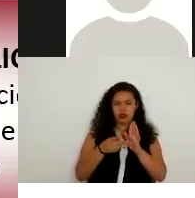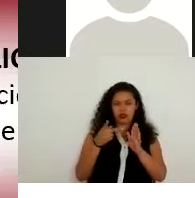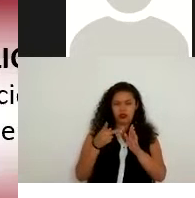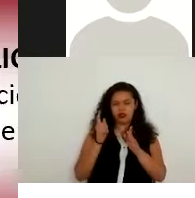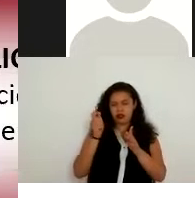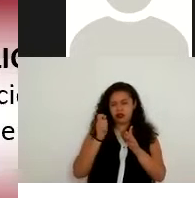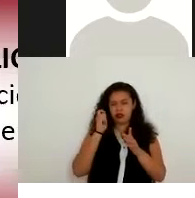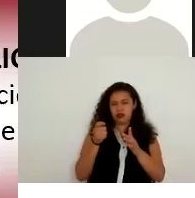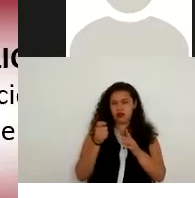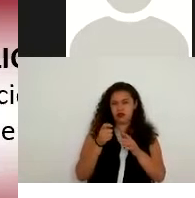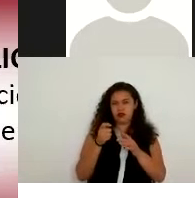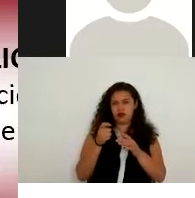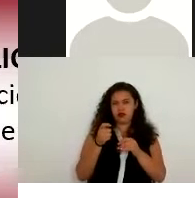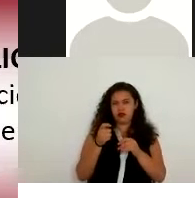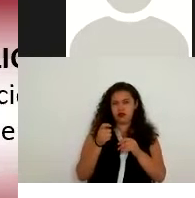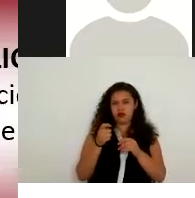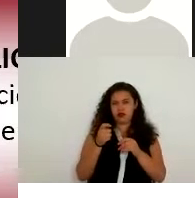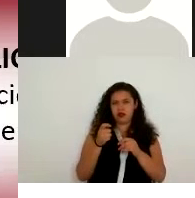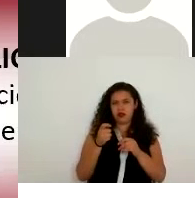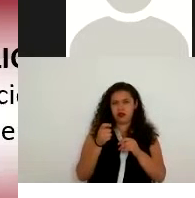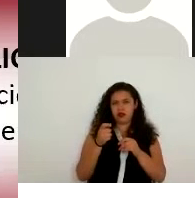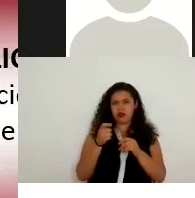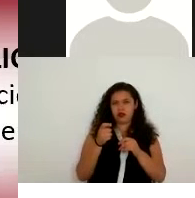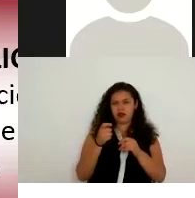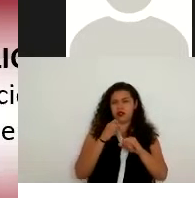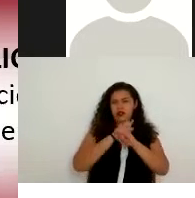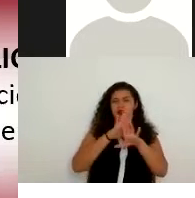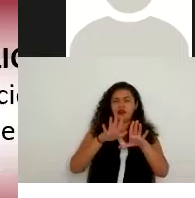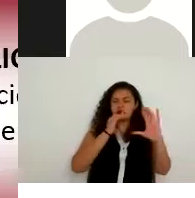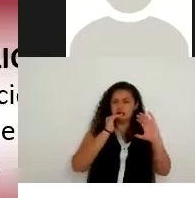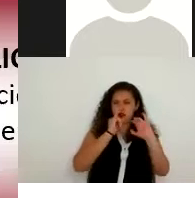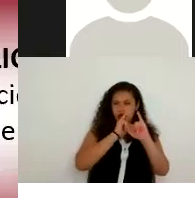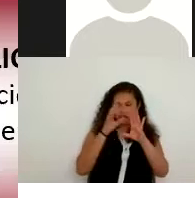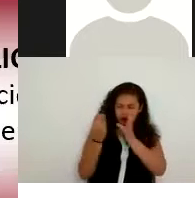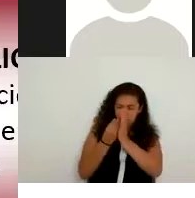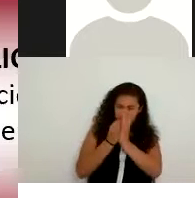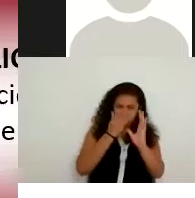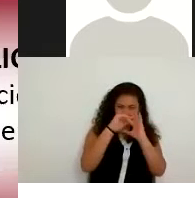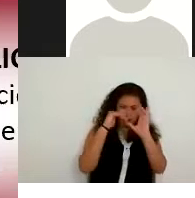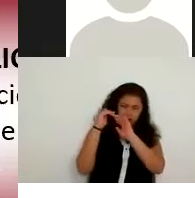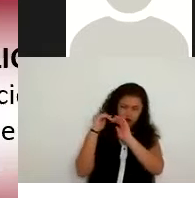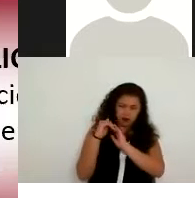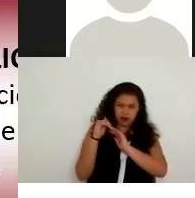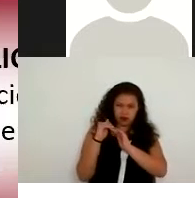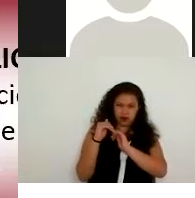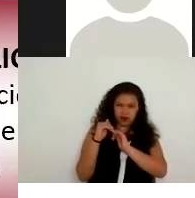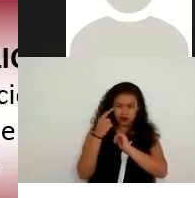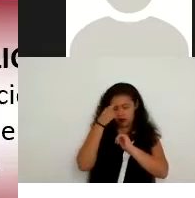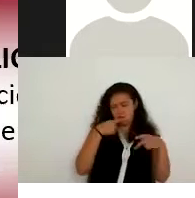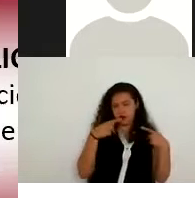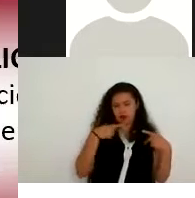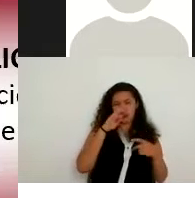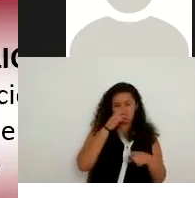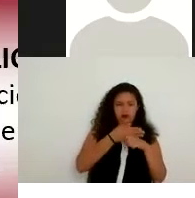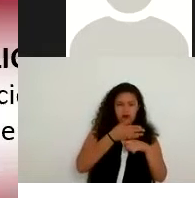un intercambio un envío de información de datos personales básicamente entre el responsable y el